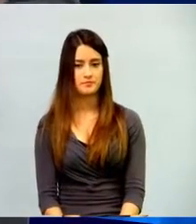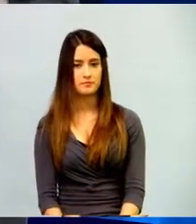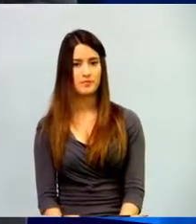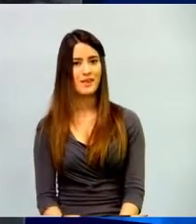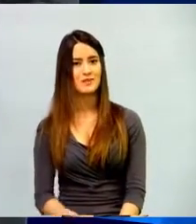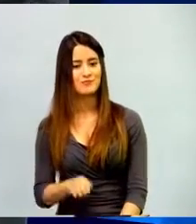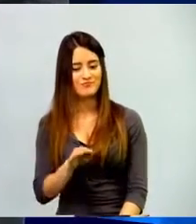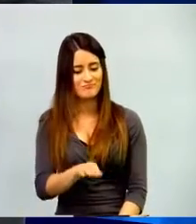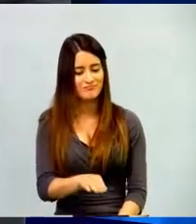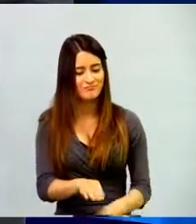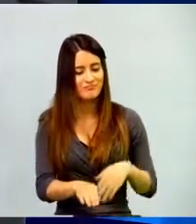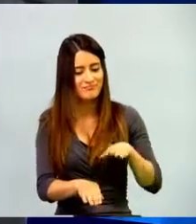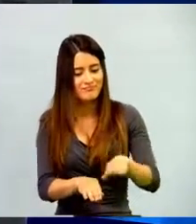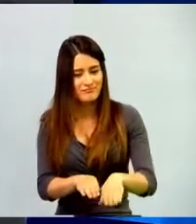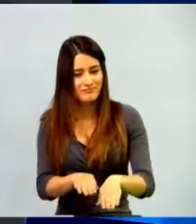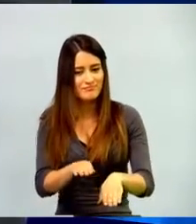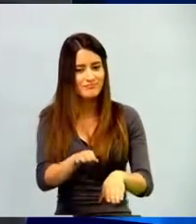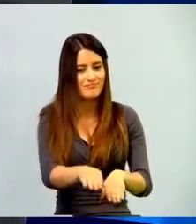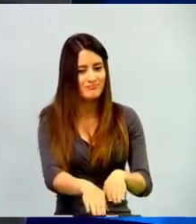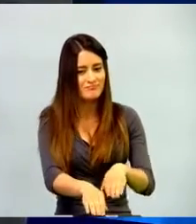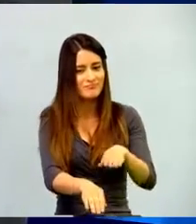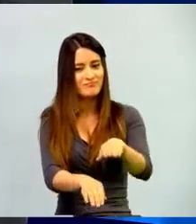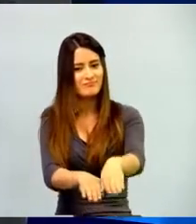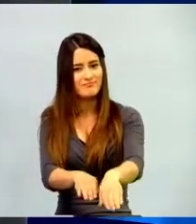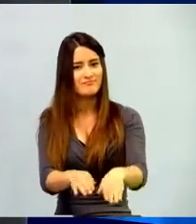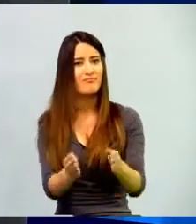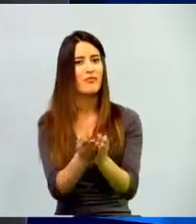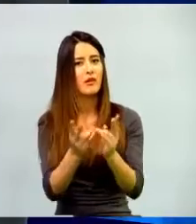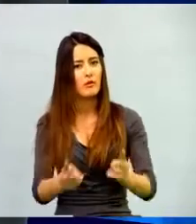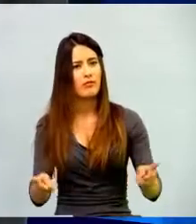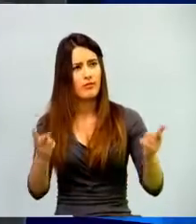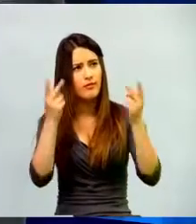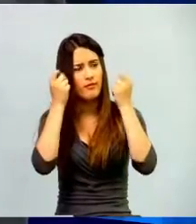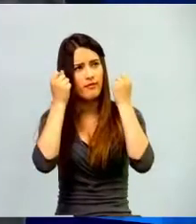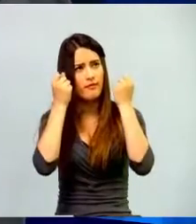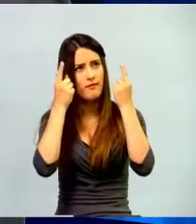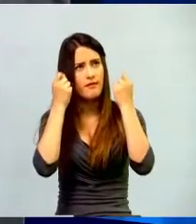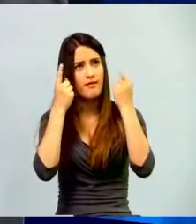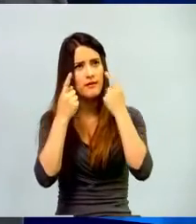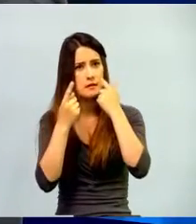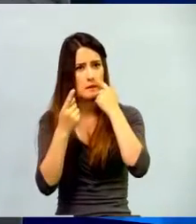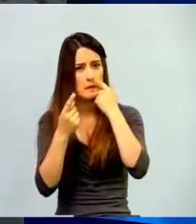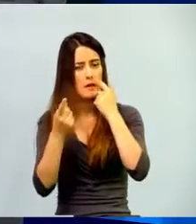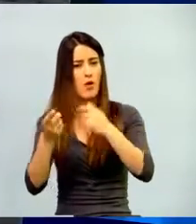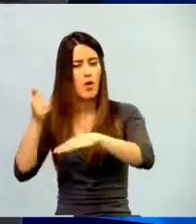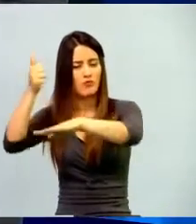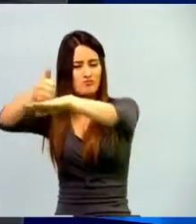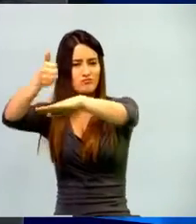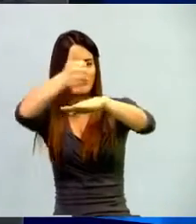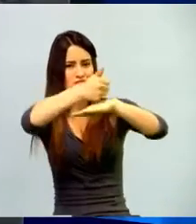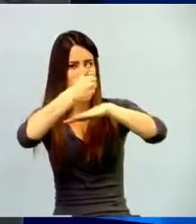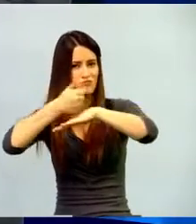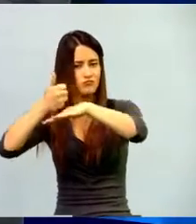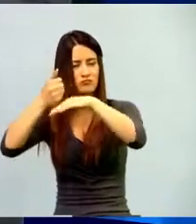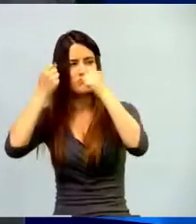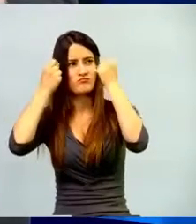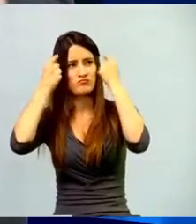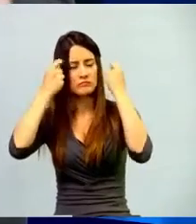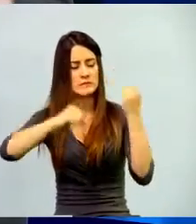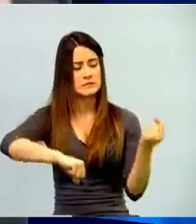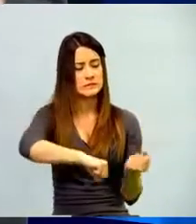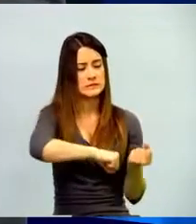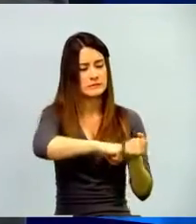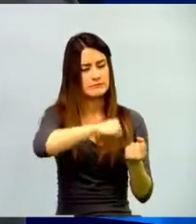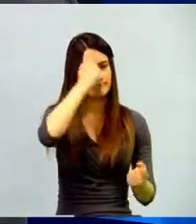pasito los directivos van a ir entendiendo que hay que apoyar, que hay que apoyar a los docentes. Entonces, pues, primero felicitar, digamos, a las